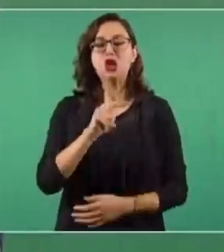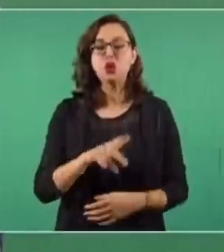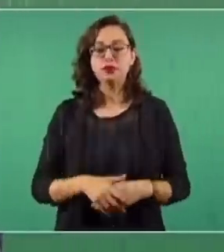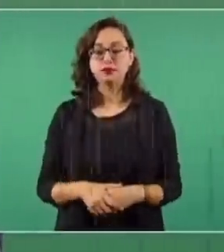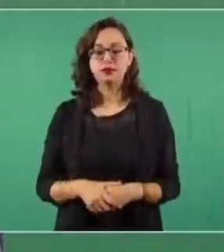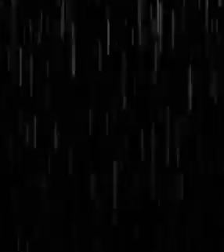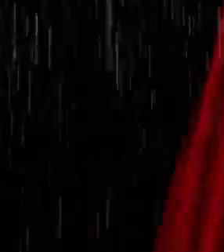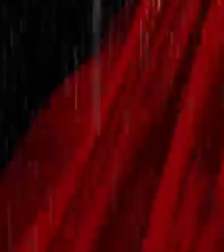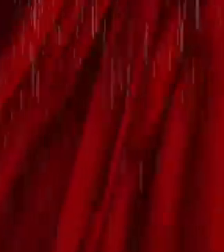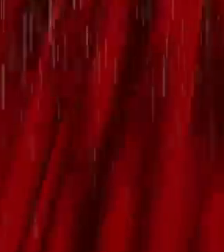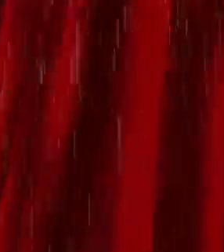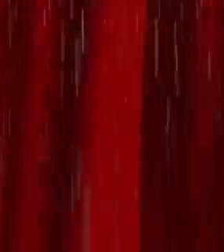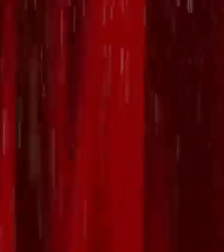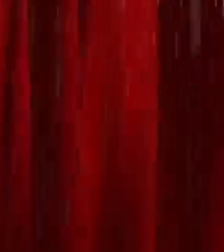a algo y a alguien.